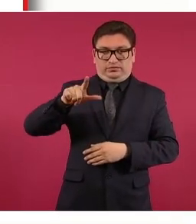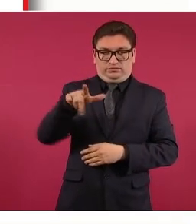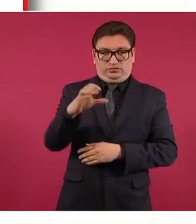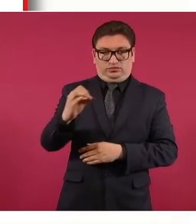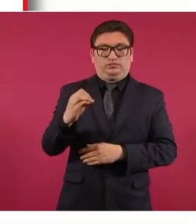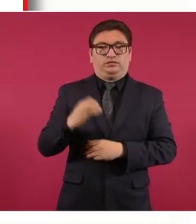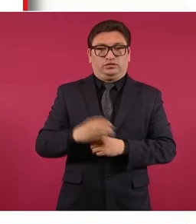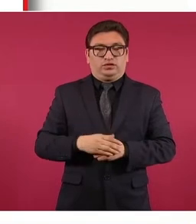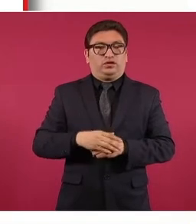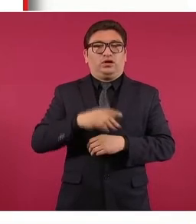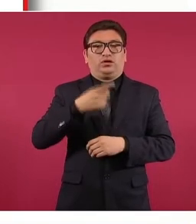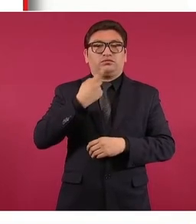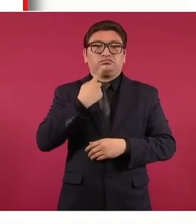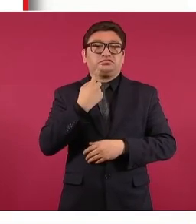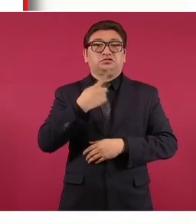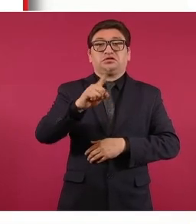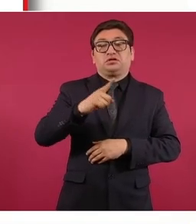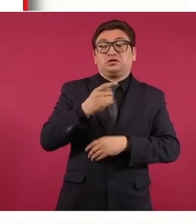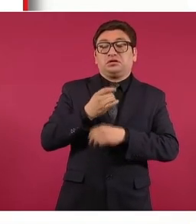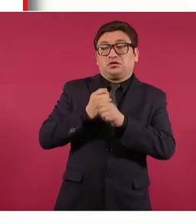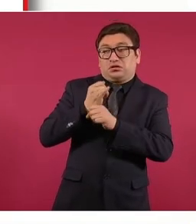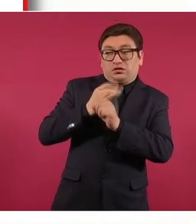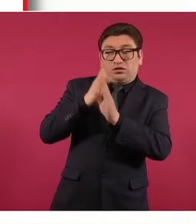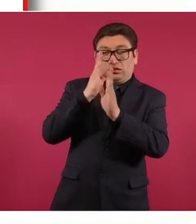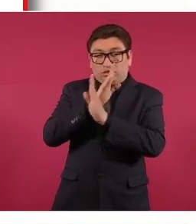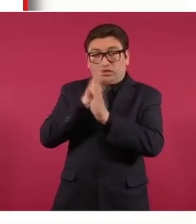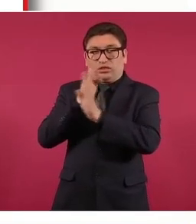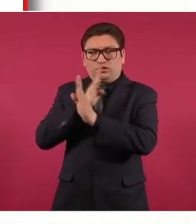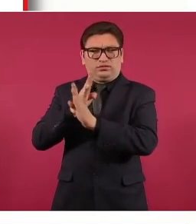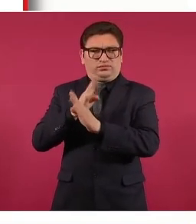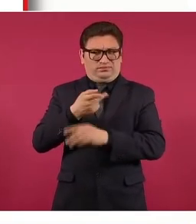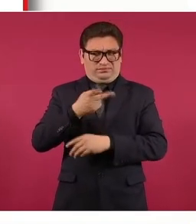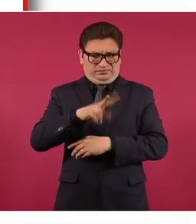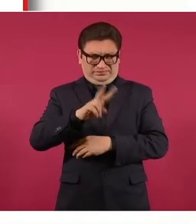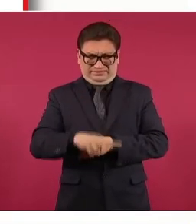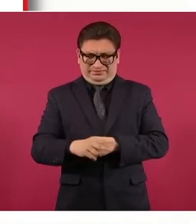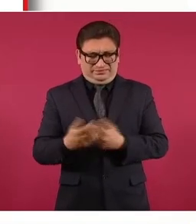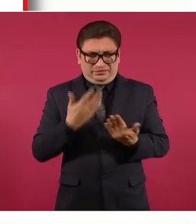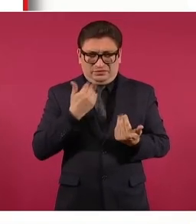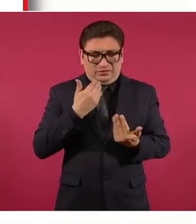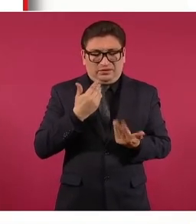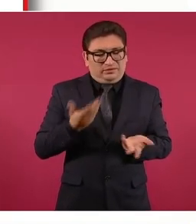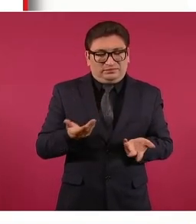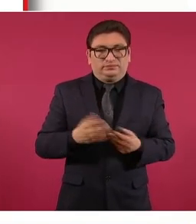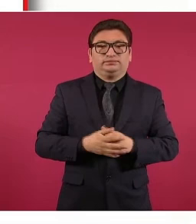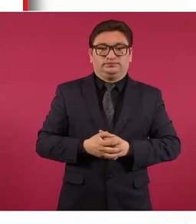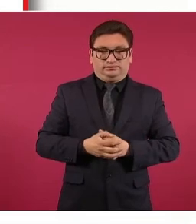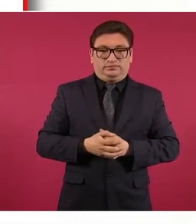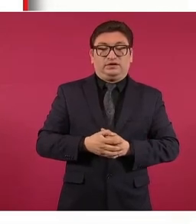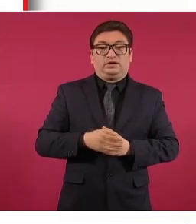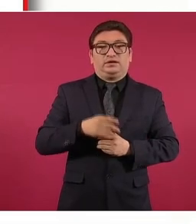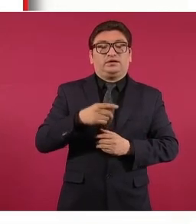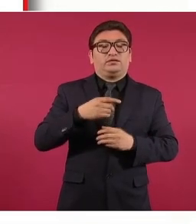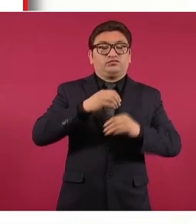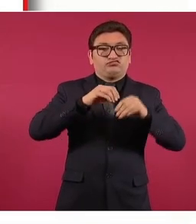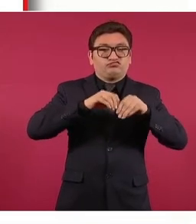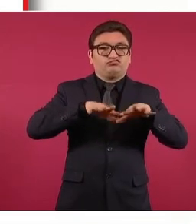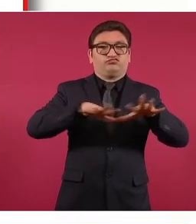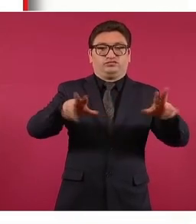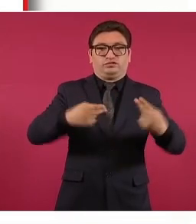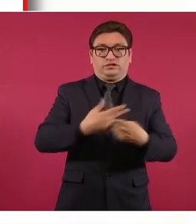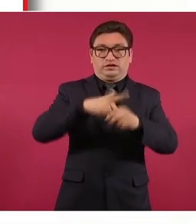Obrador con la denuncia del espionaje, aun cuando esta no es verdad. Además de medios nacionales e